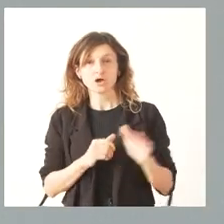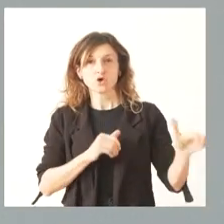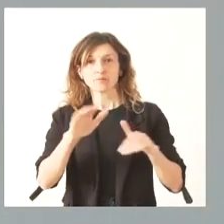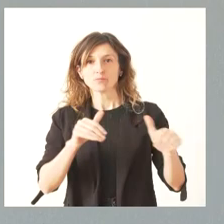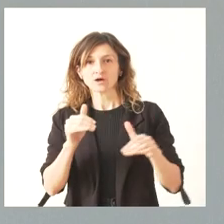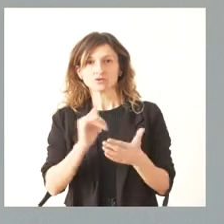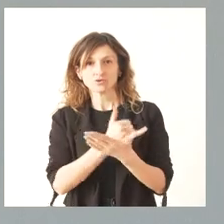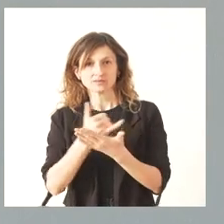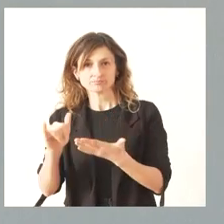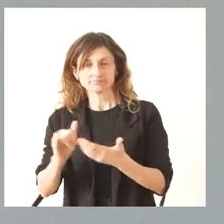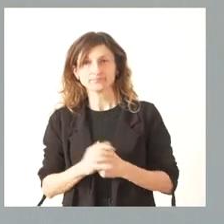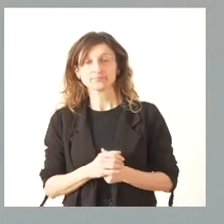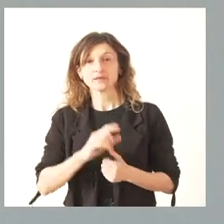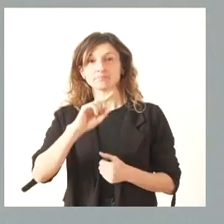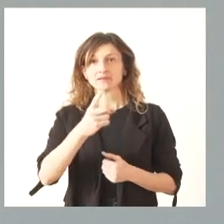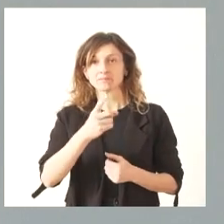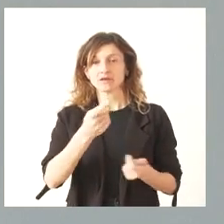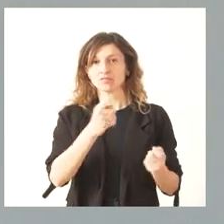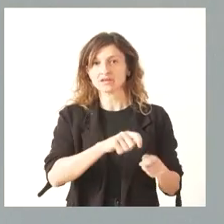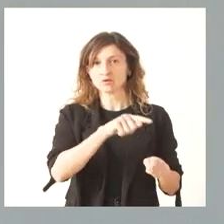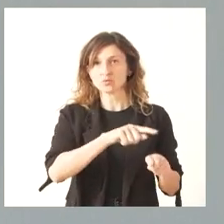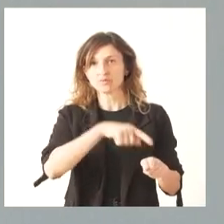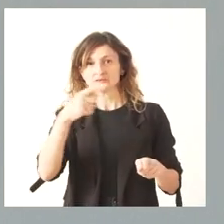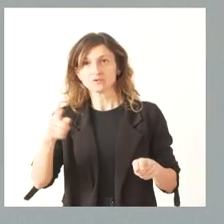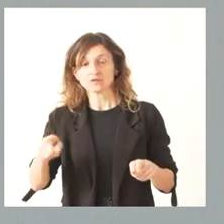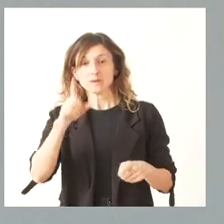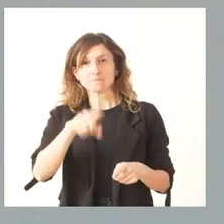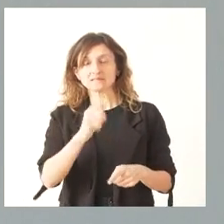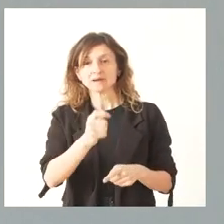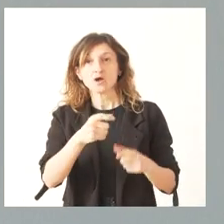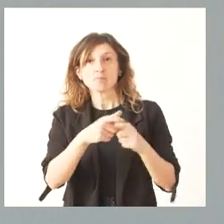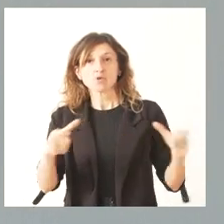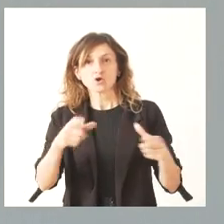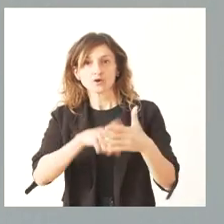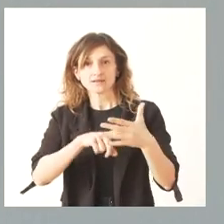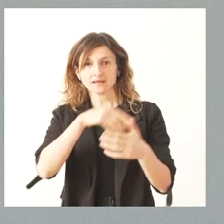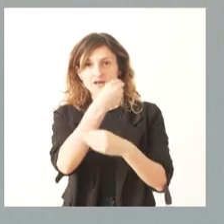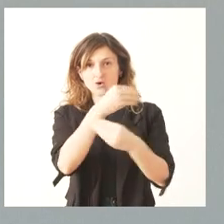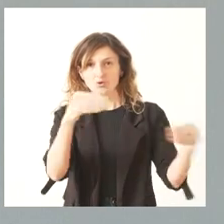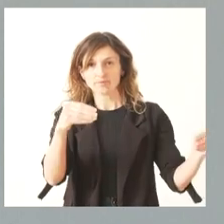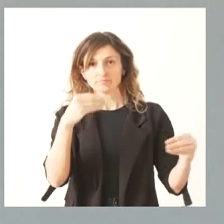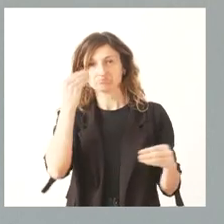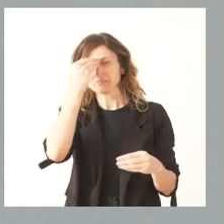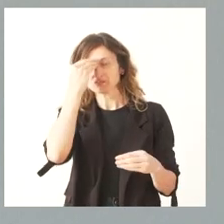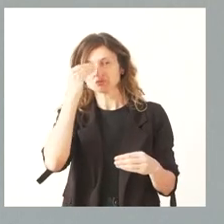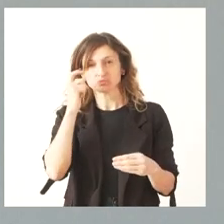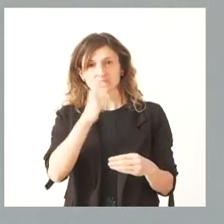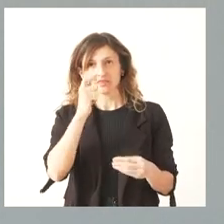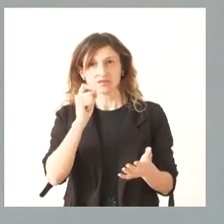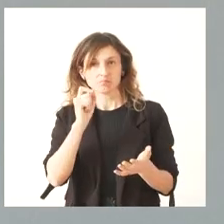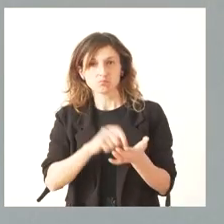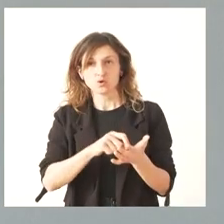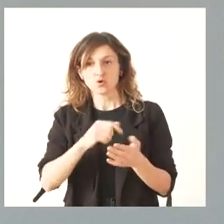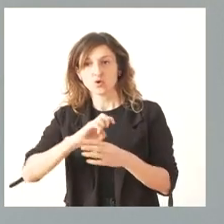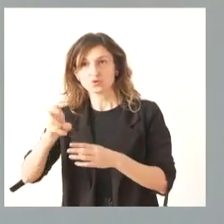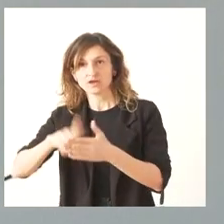distintas. Primero se cerrará una, luego otra. Este mes pagaremos el bono alquiler joven. Supongo que no se dilatará mucho el resto de las ayudas al alquiler.